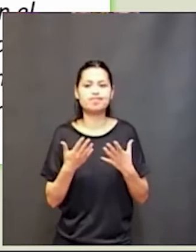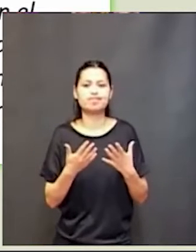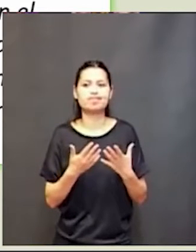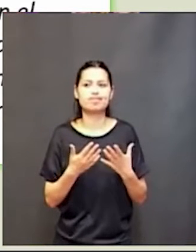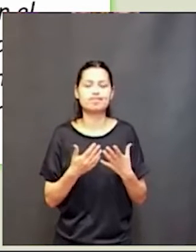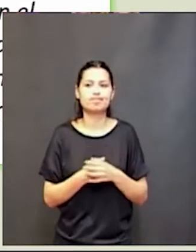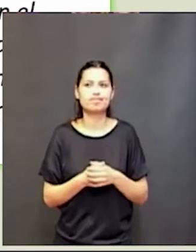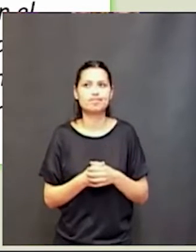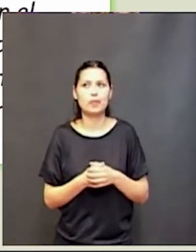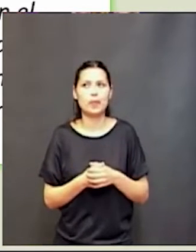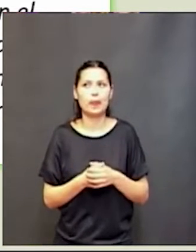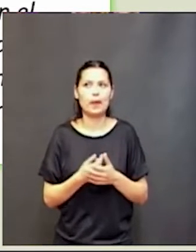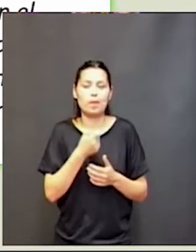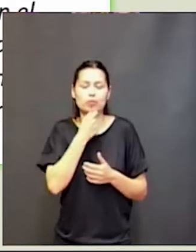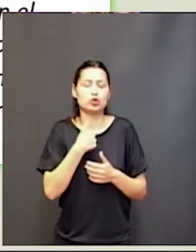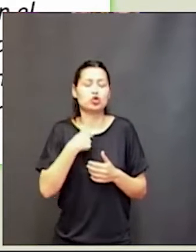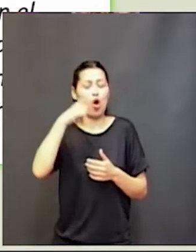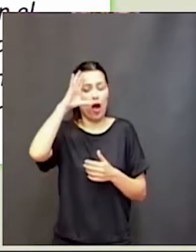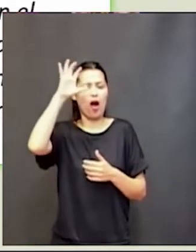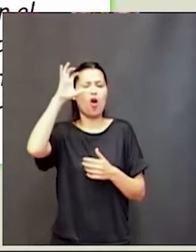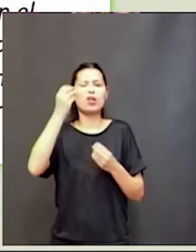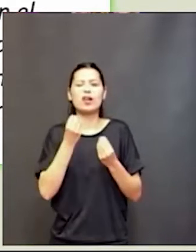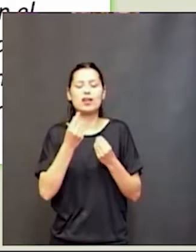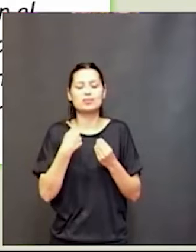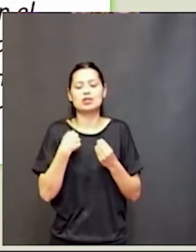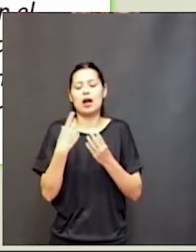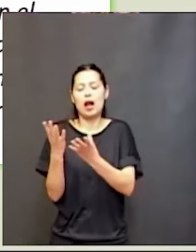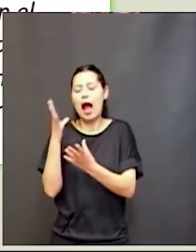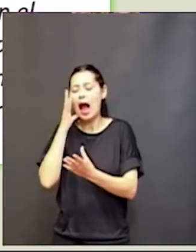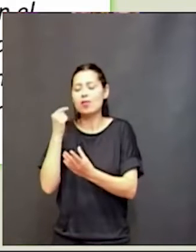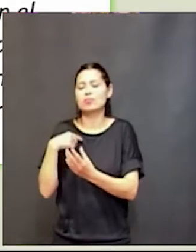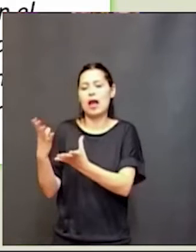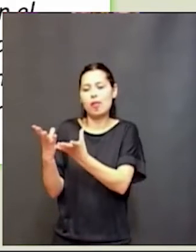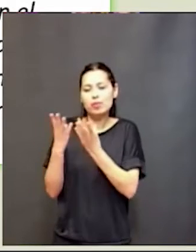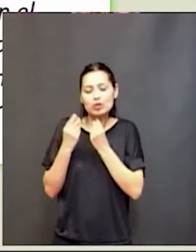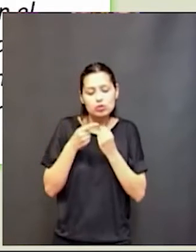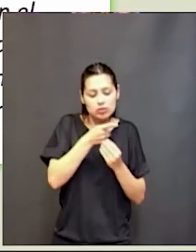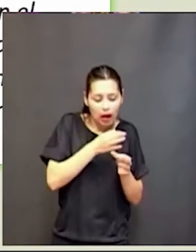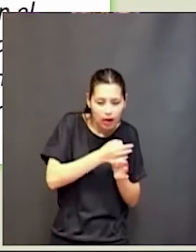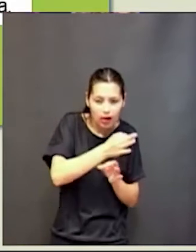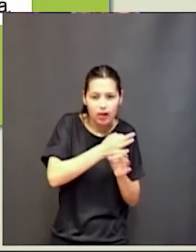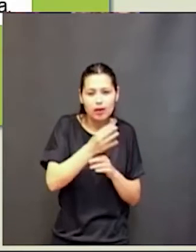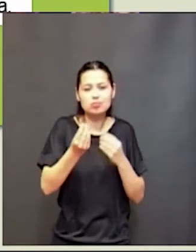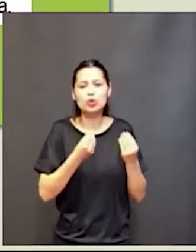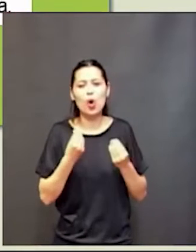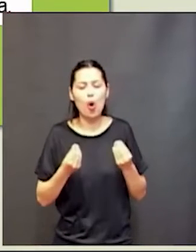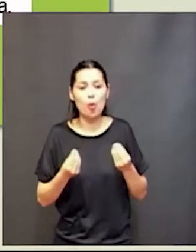que tengo que tener en cuenta que me ayuda para que este logro se ejecute. Nosotros somos